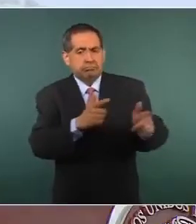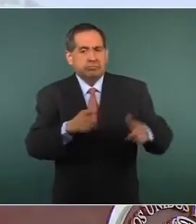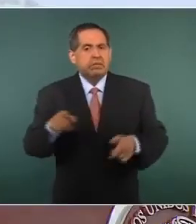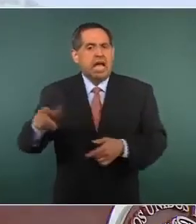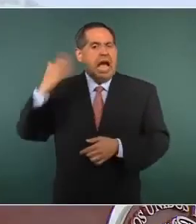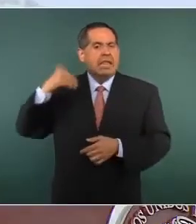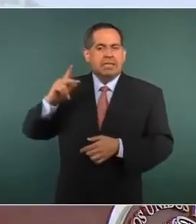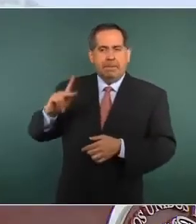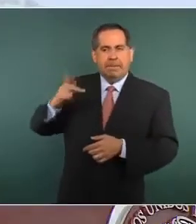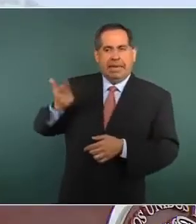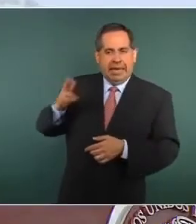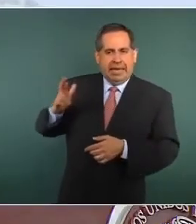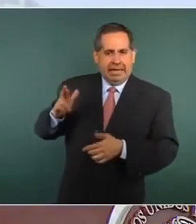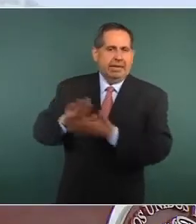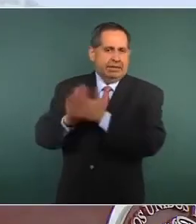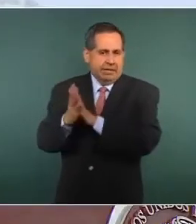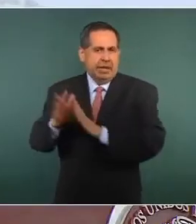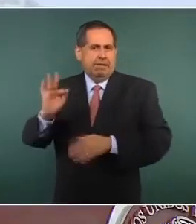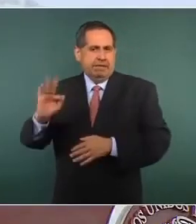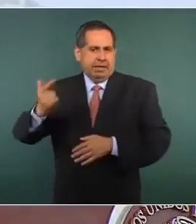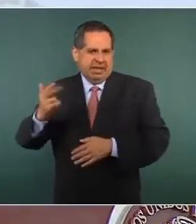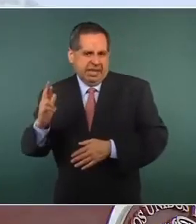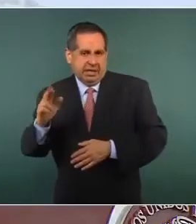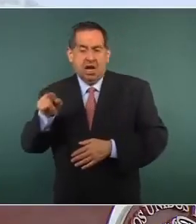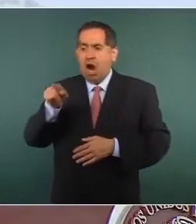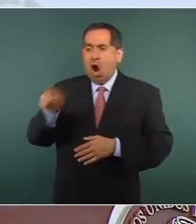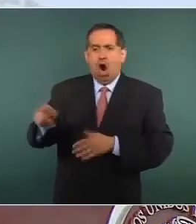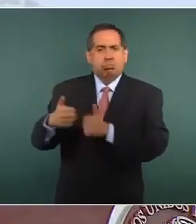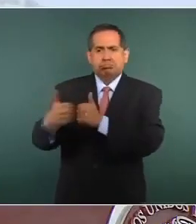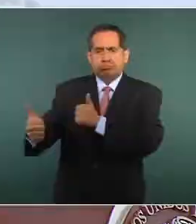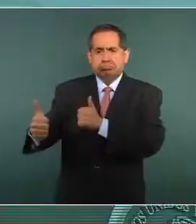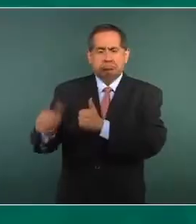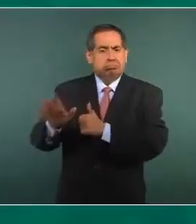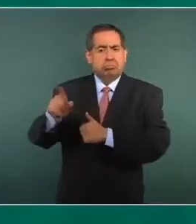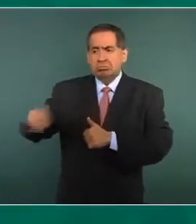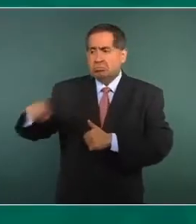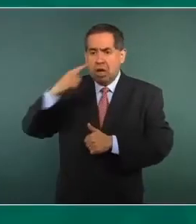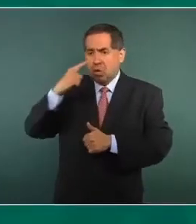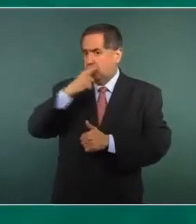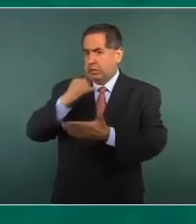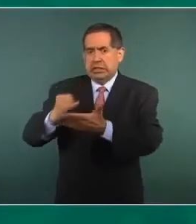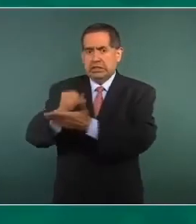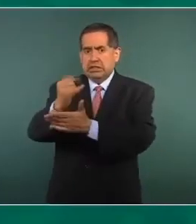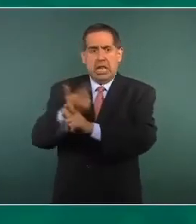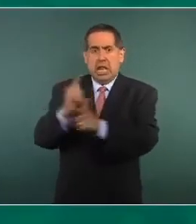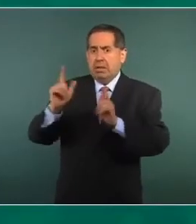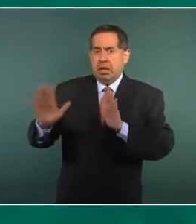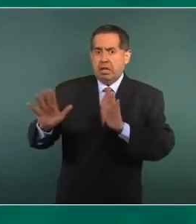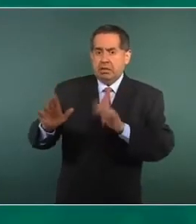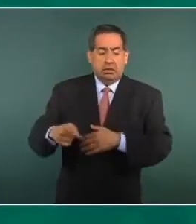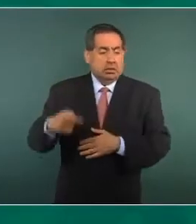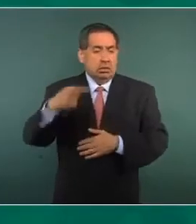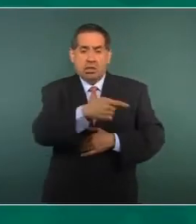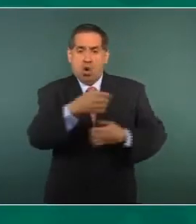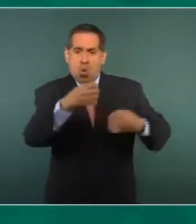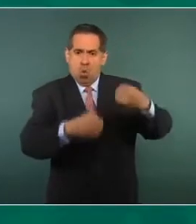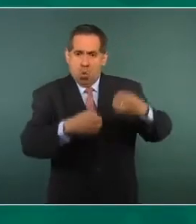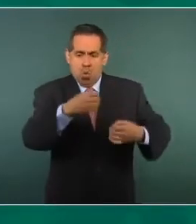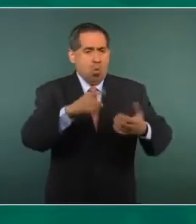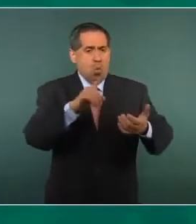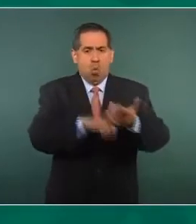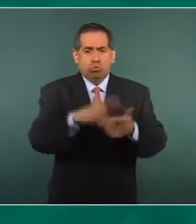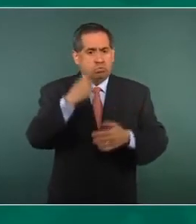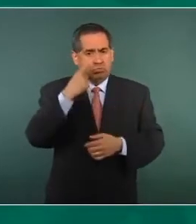Procuraduría, es un órgano autónomo. El Poder Judicial ejerce